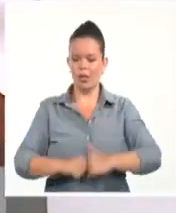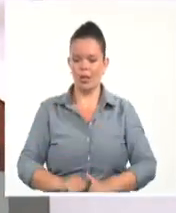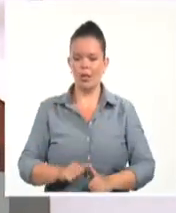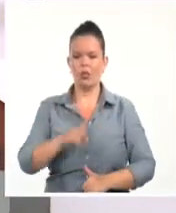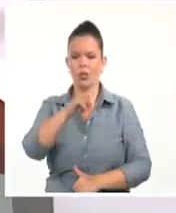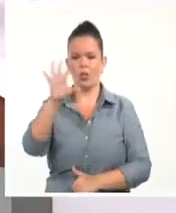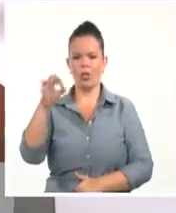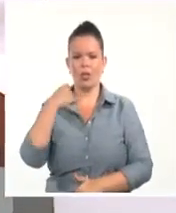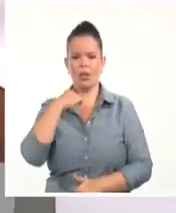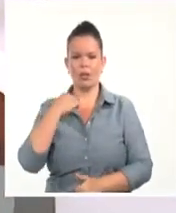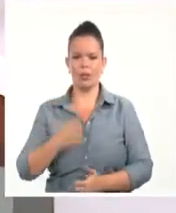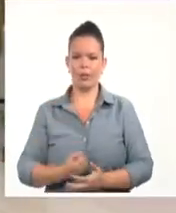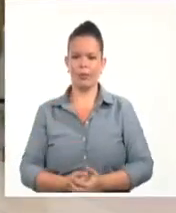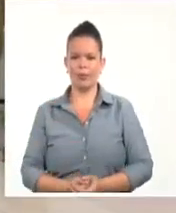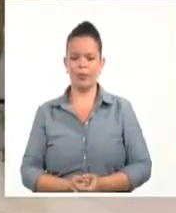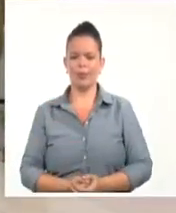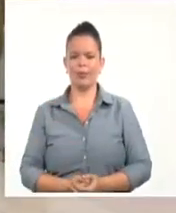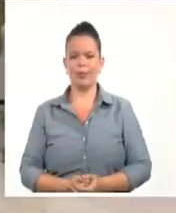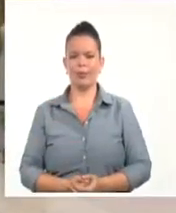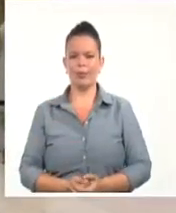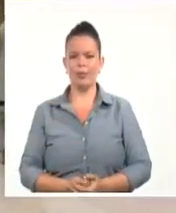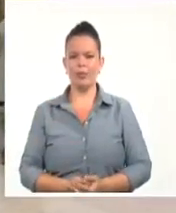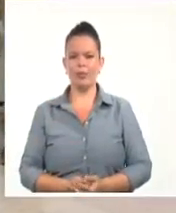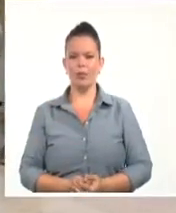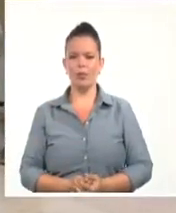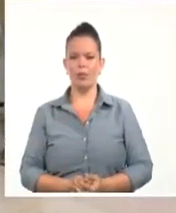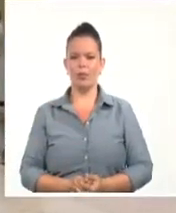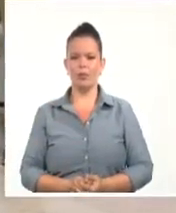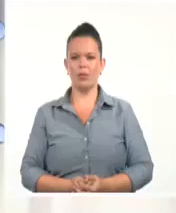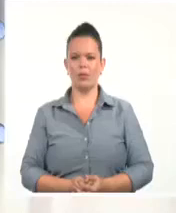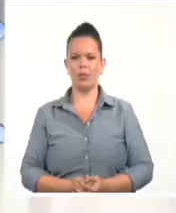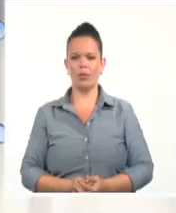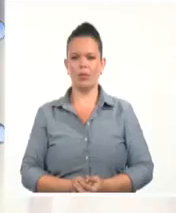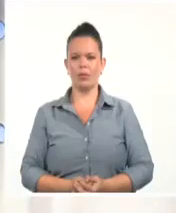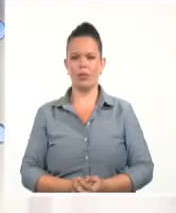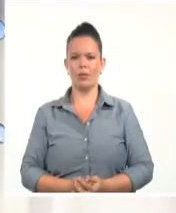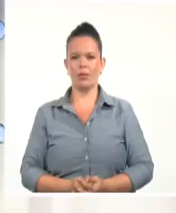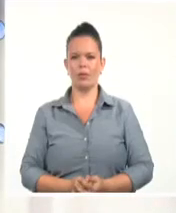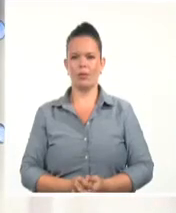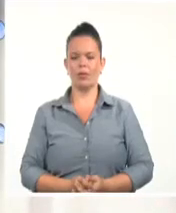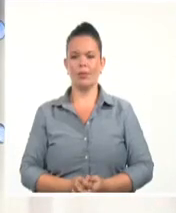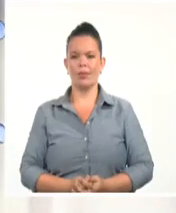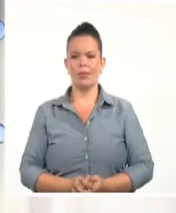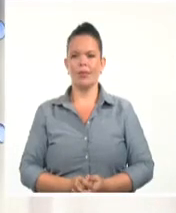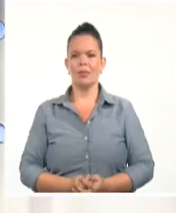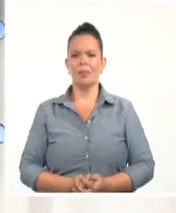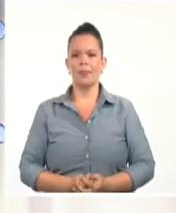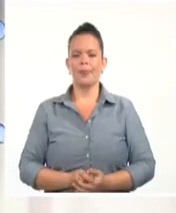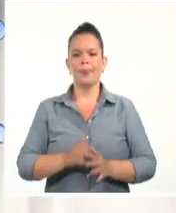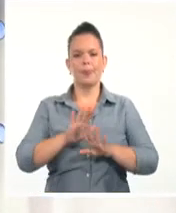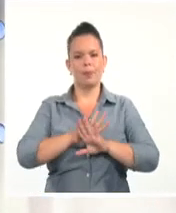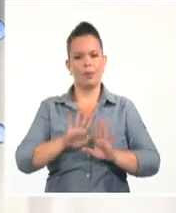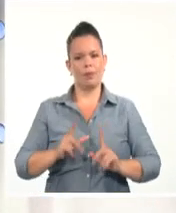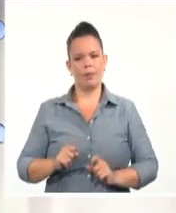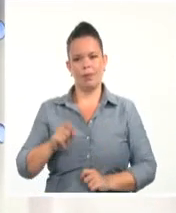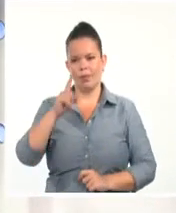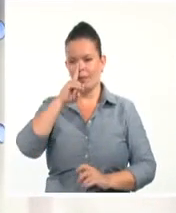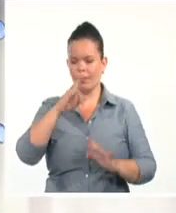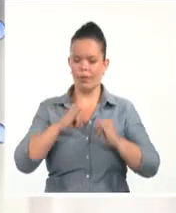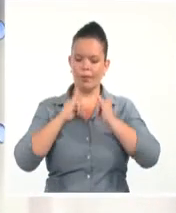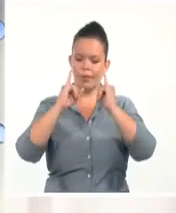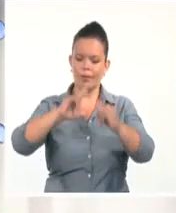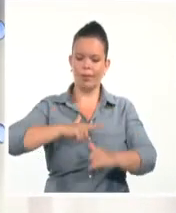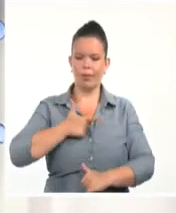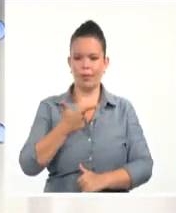Diana Natalia Romero, Sistema Informativo de la Televisión Cubana. Y con esta información finalizan las notas culturales en el